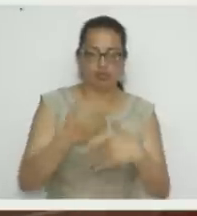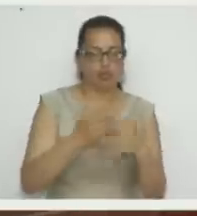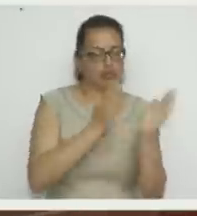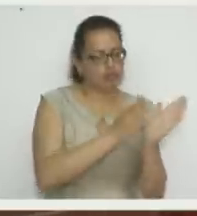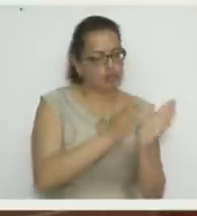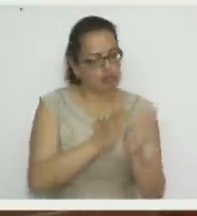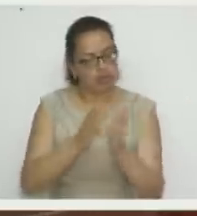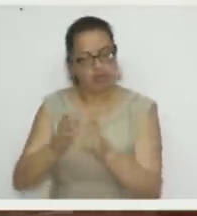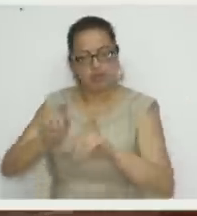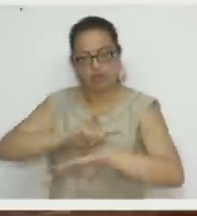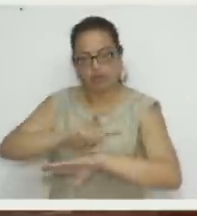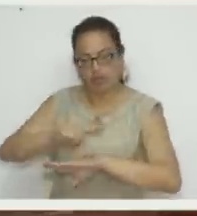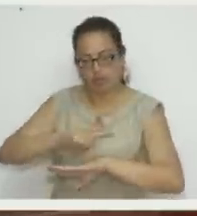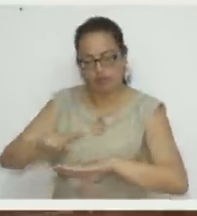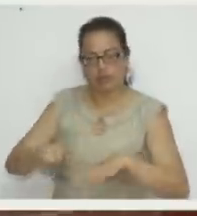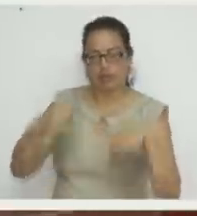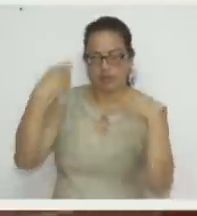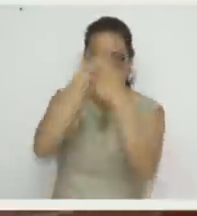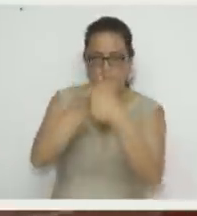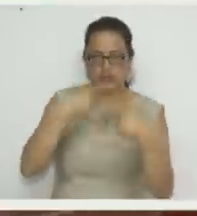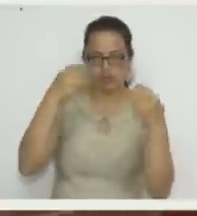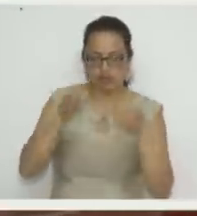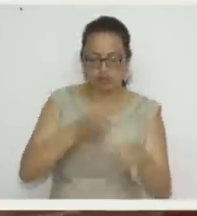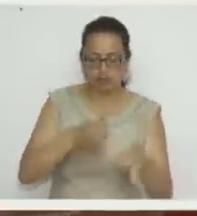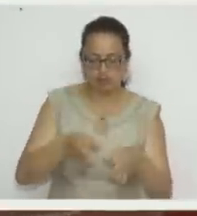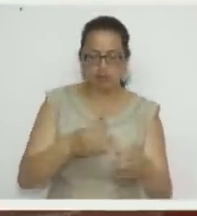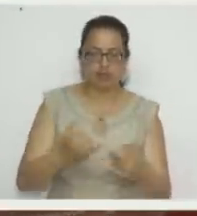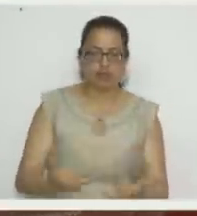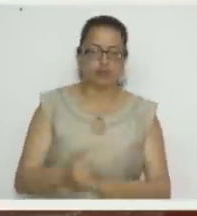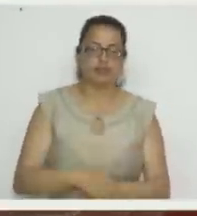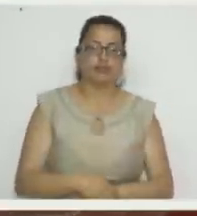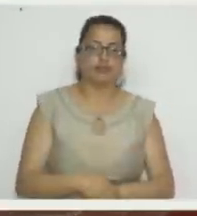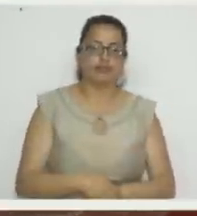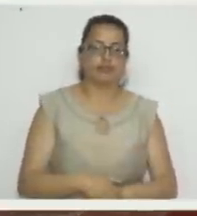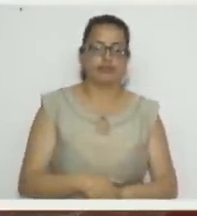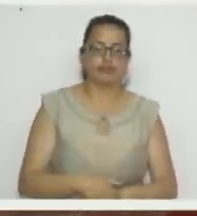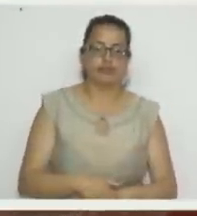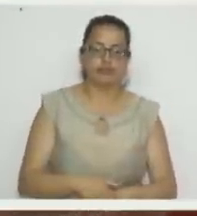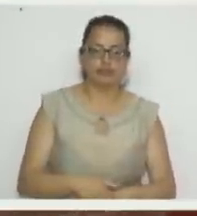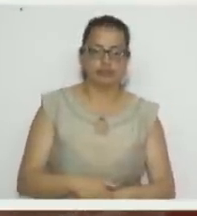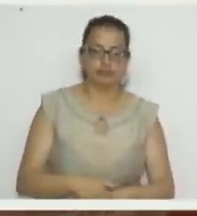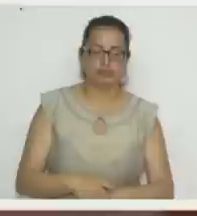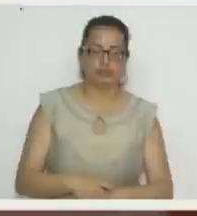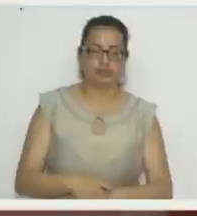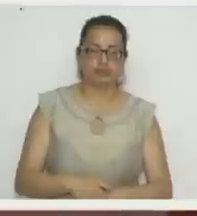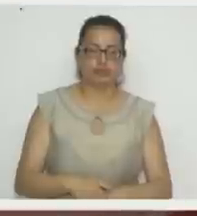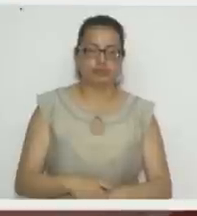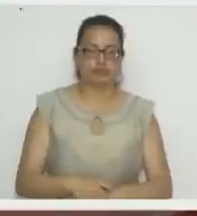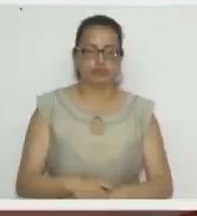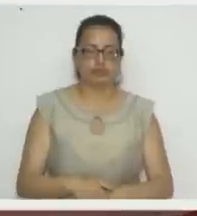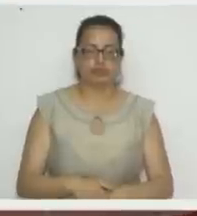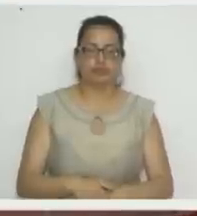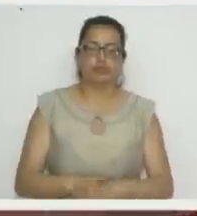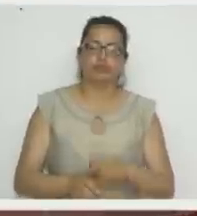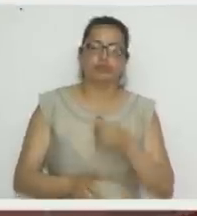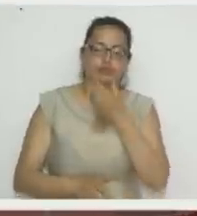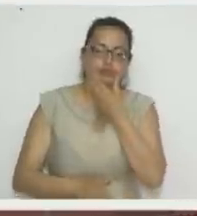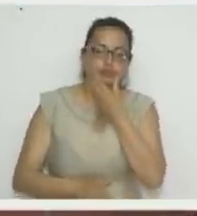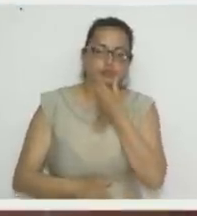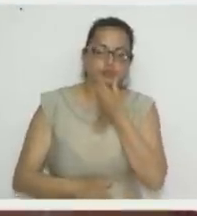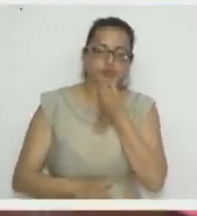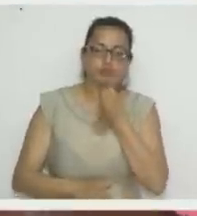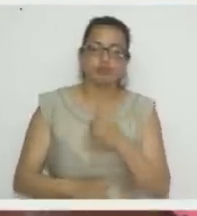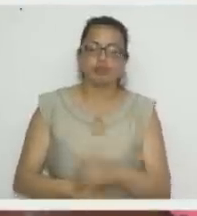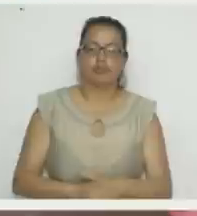ensamblan con diferentes figuritas que les mostramos acá en el programa. Y acá pegamos el corbatín.